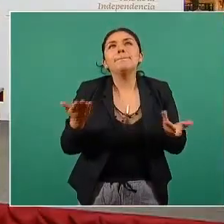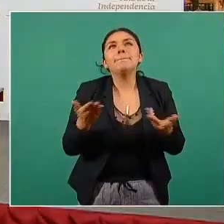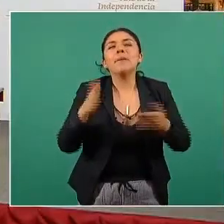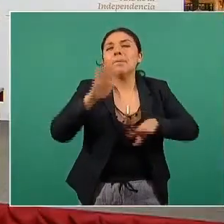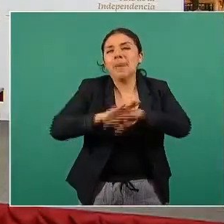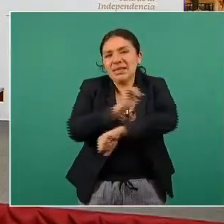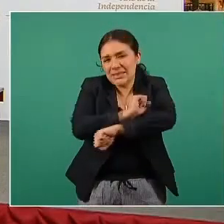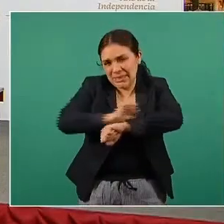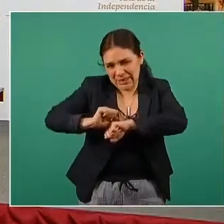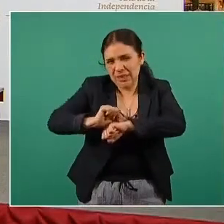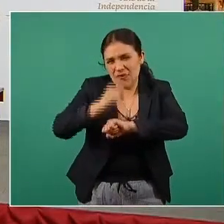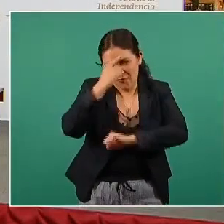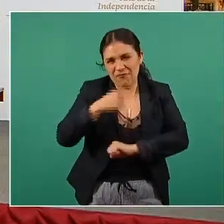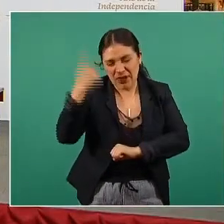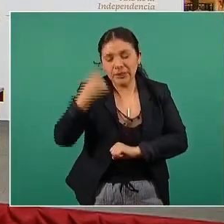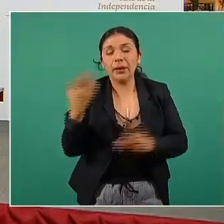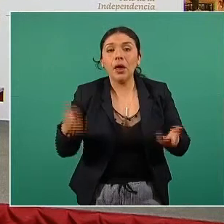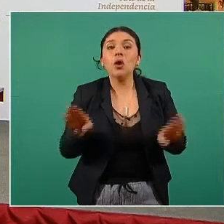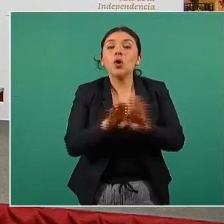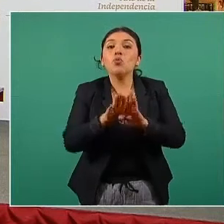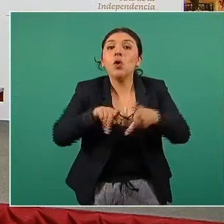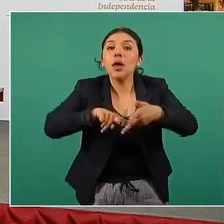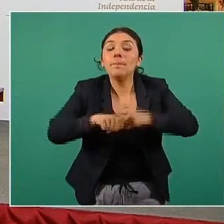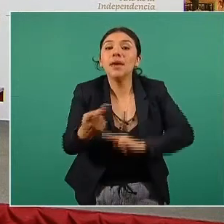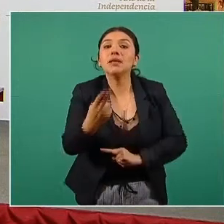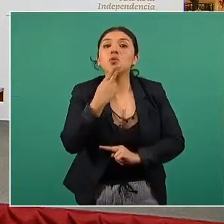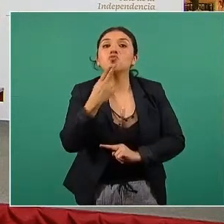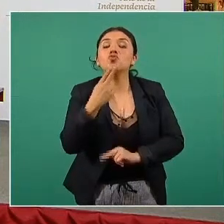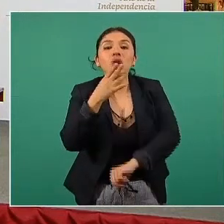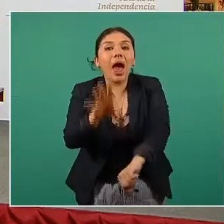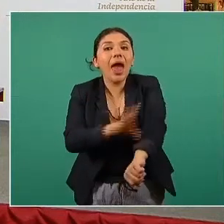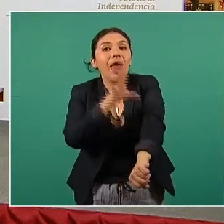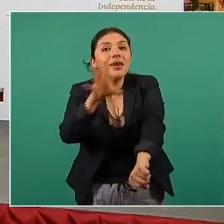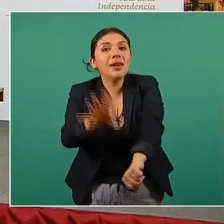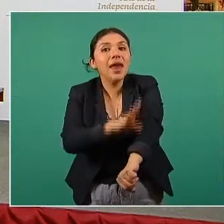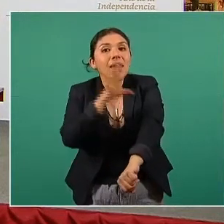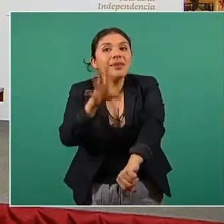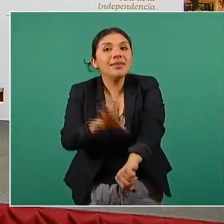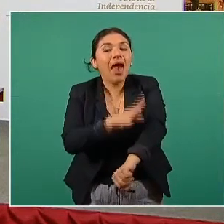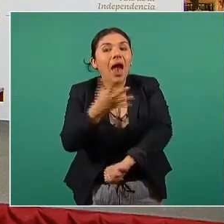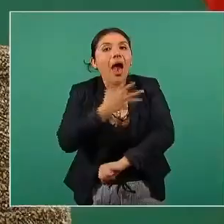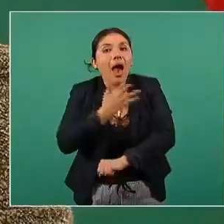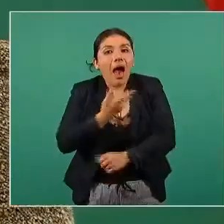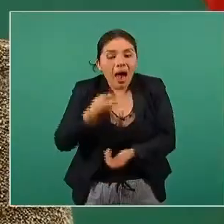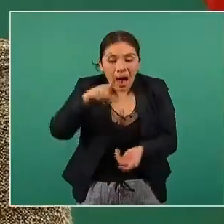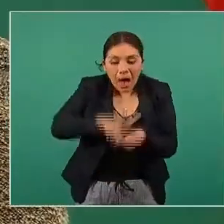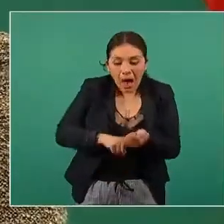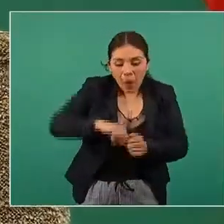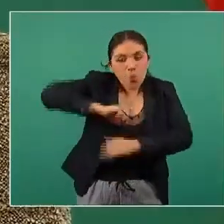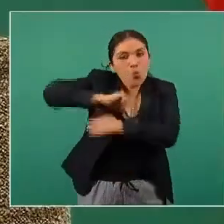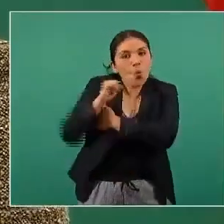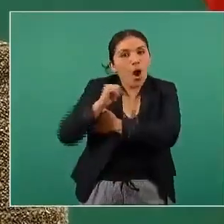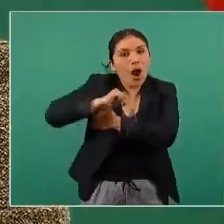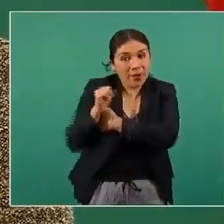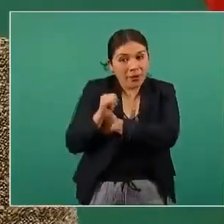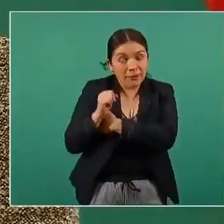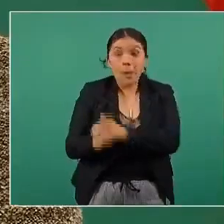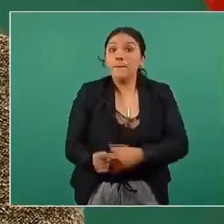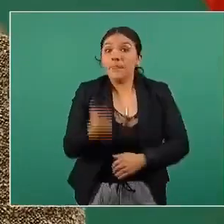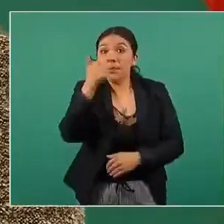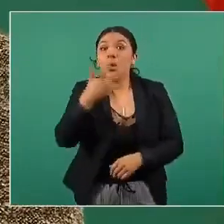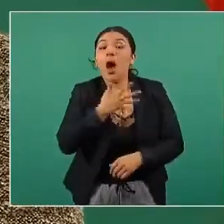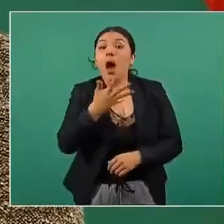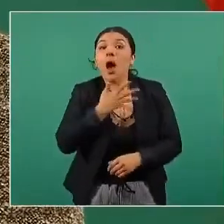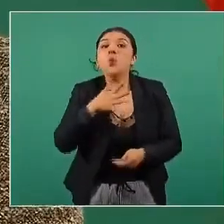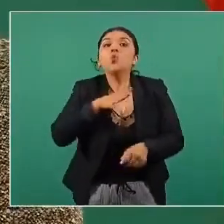muy sencillos empezamos a utilizar esa energía que tenemos en reserva primero la que tenemos